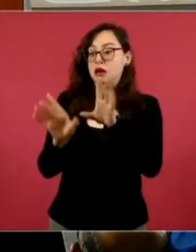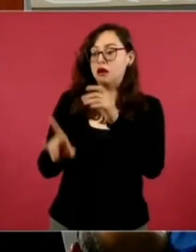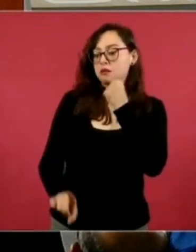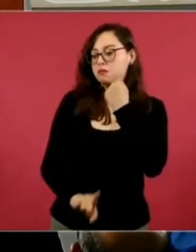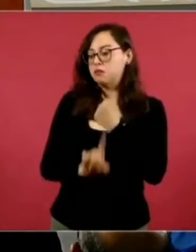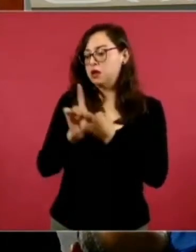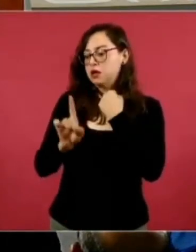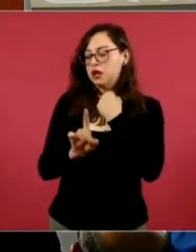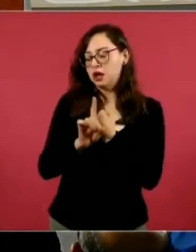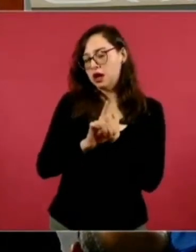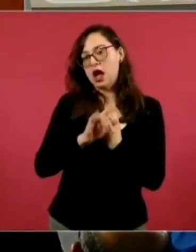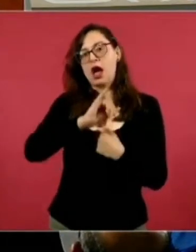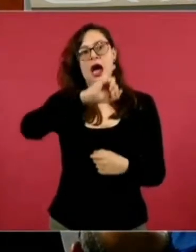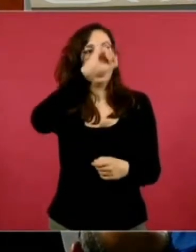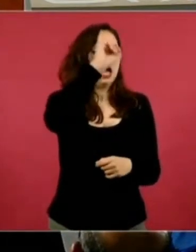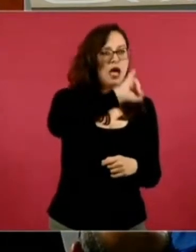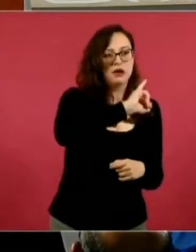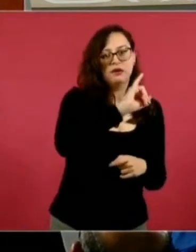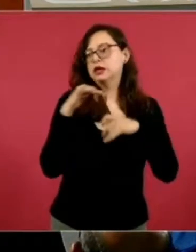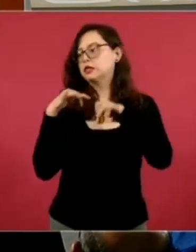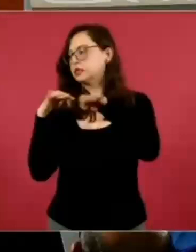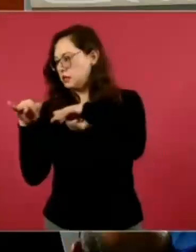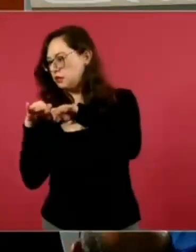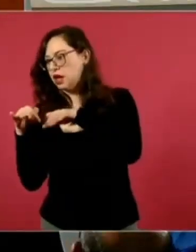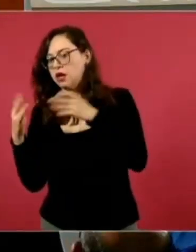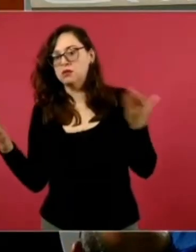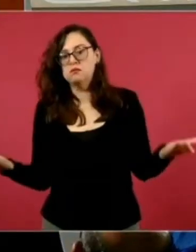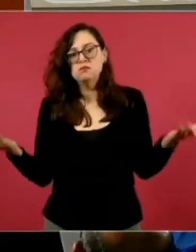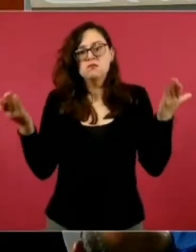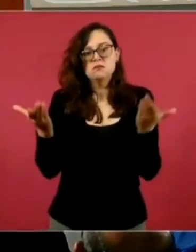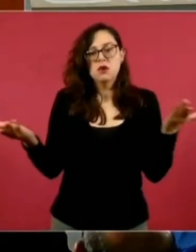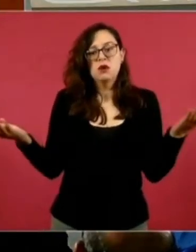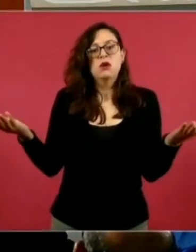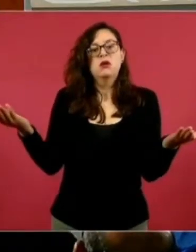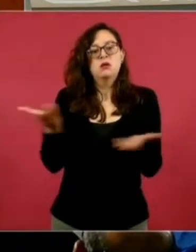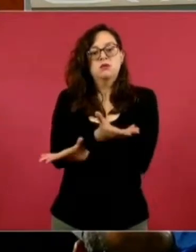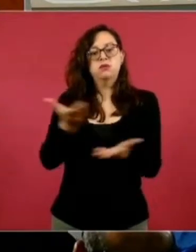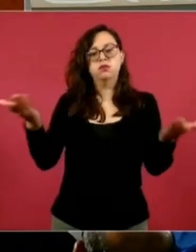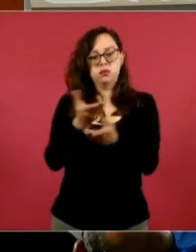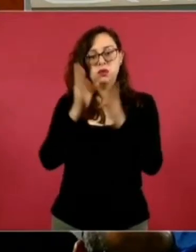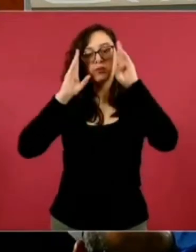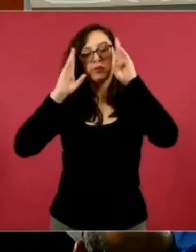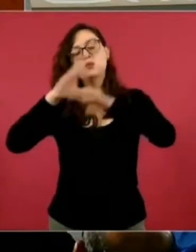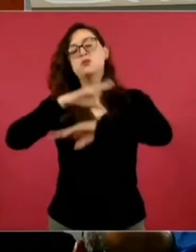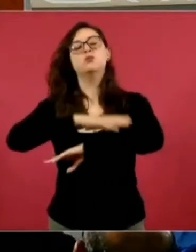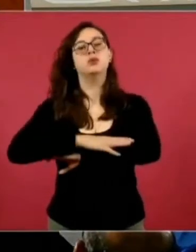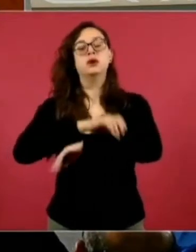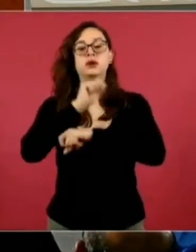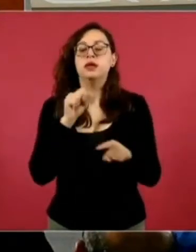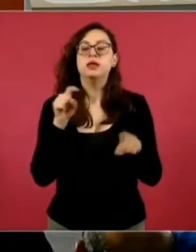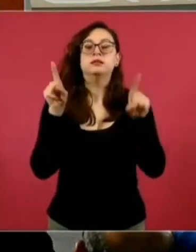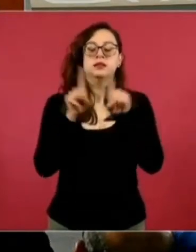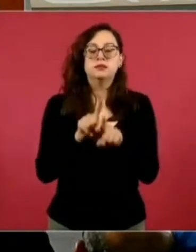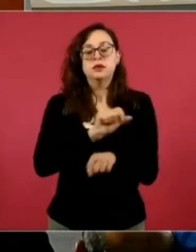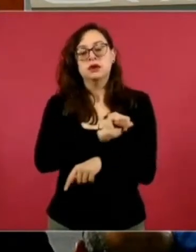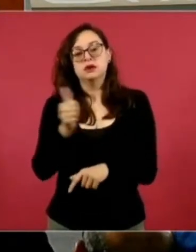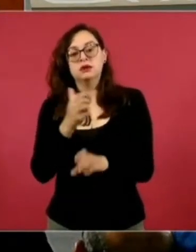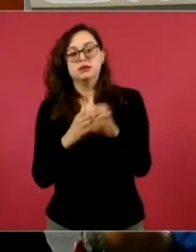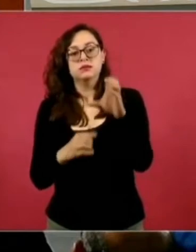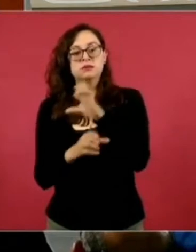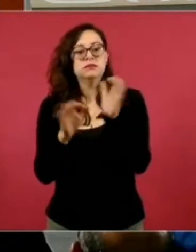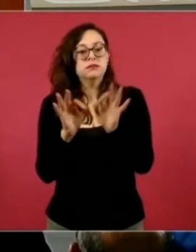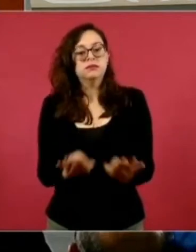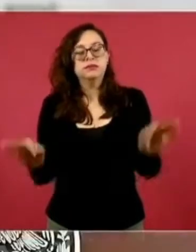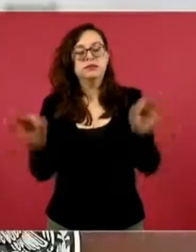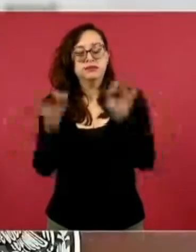entre trabajadores y empleadores en caso de que exista alguna diferencia. Y bueno, pues también uno de los puntos importantes es